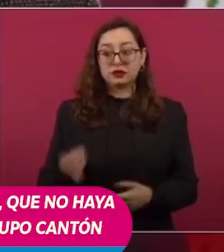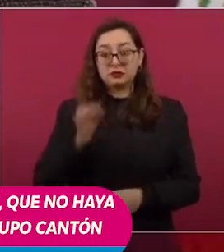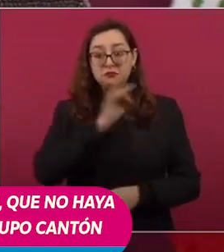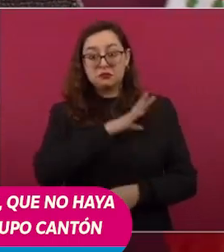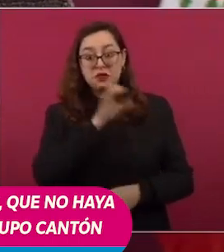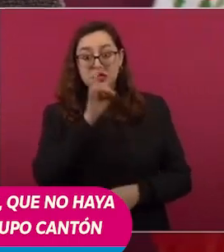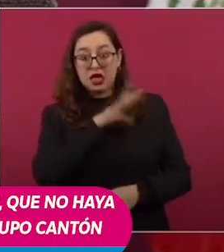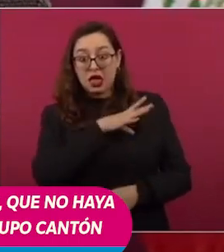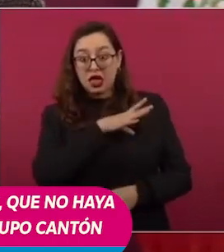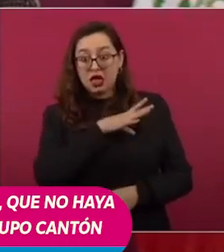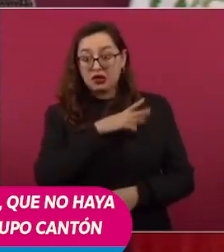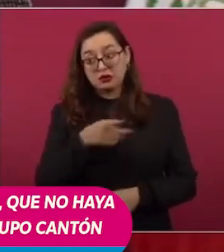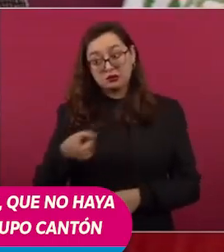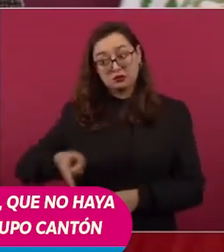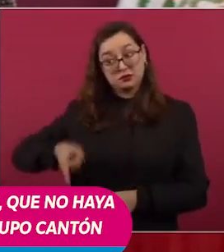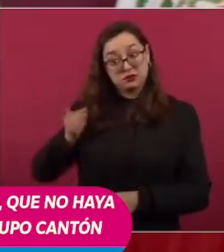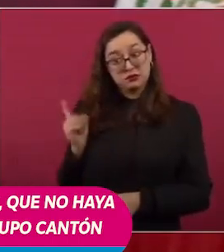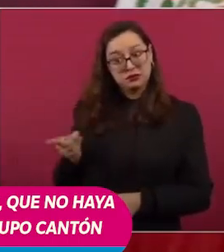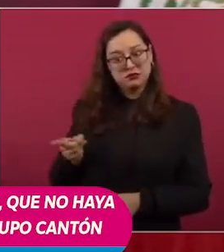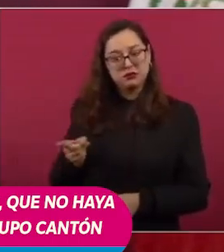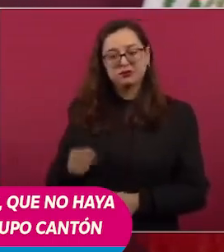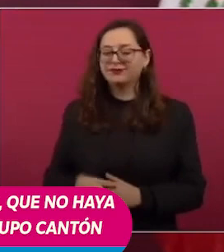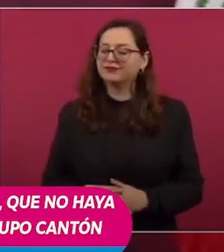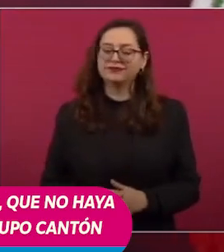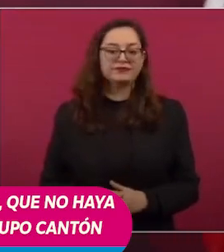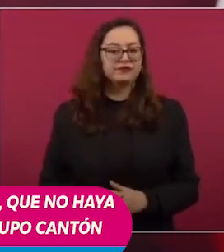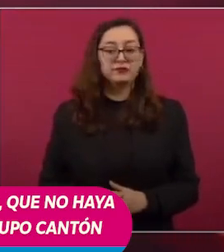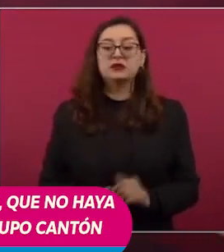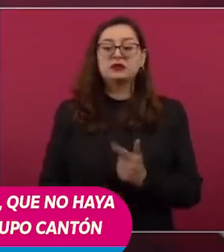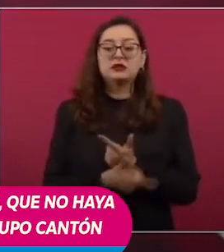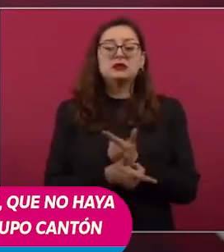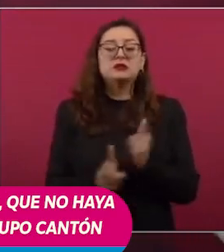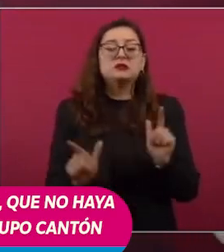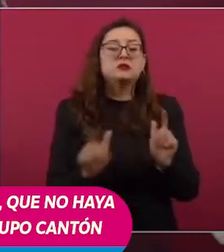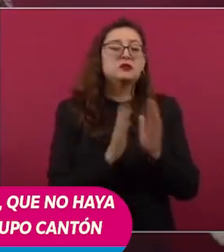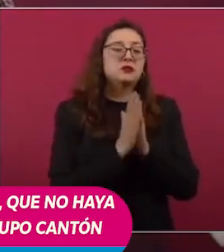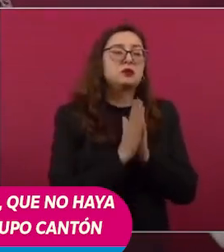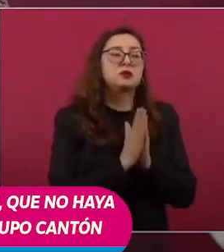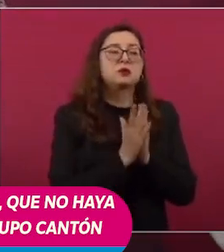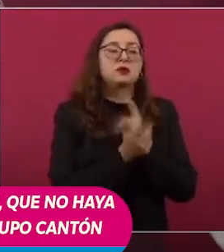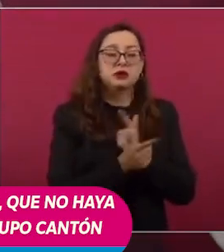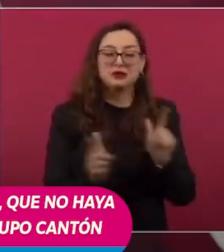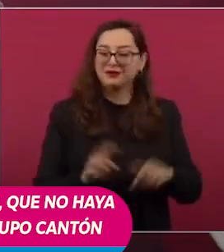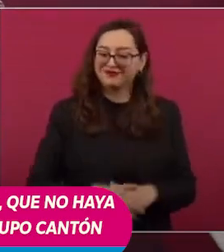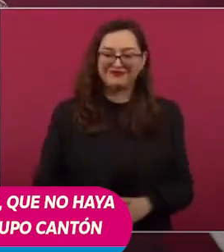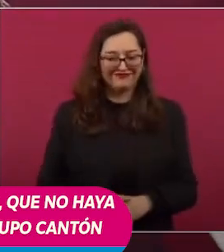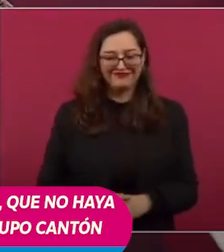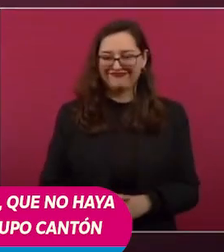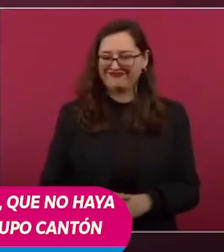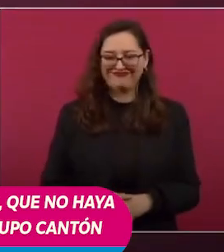porque la libertad no se implora, la libertad se conquista,